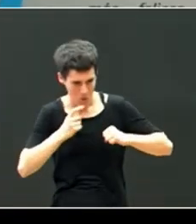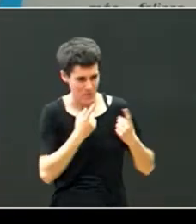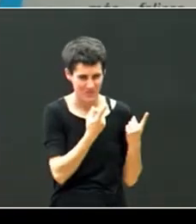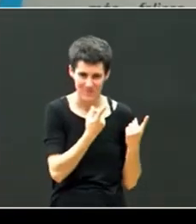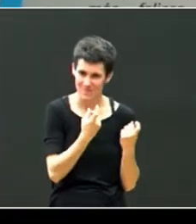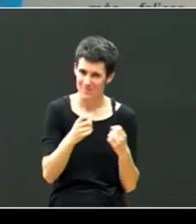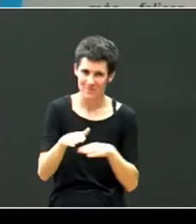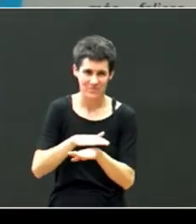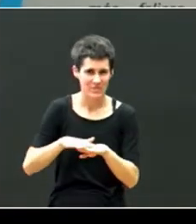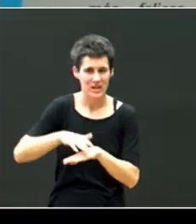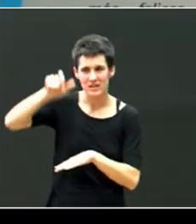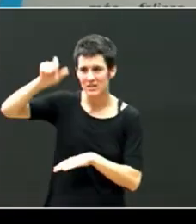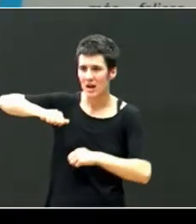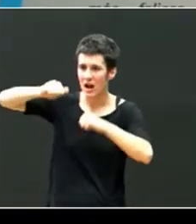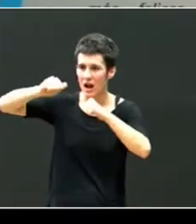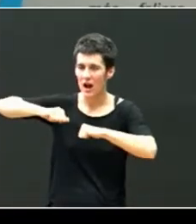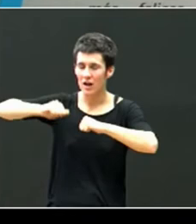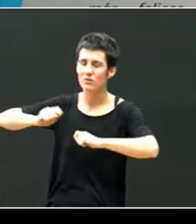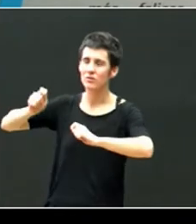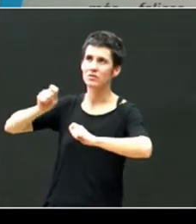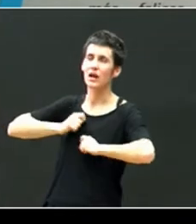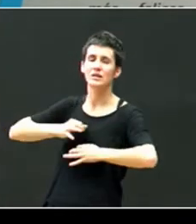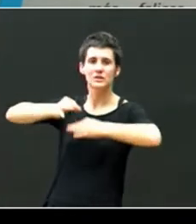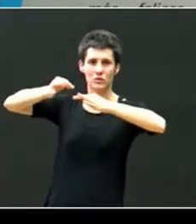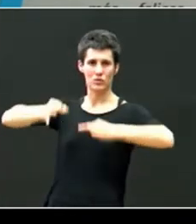que un adulto haya transmitido al menor la seguridad de base